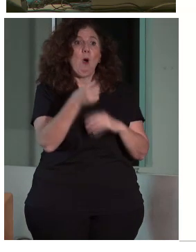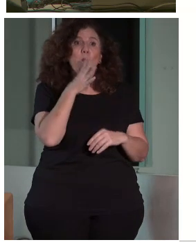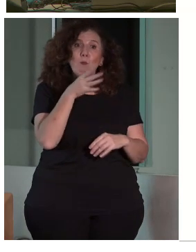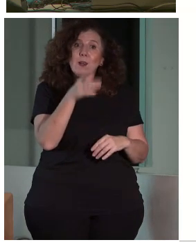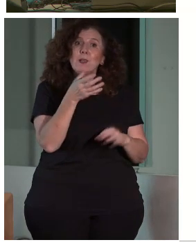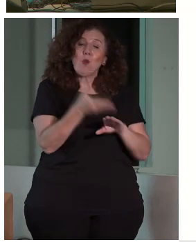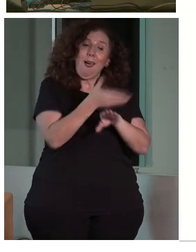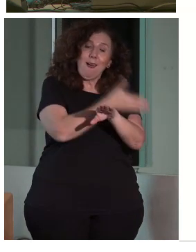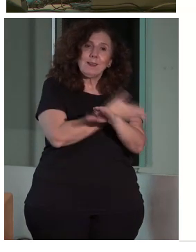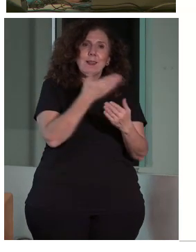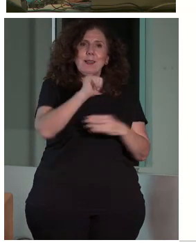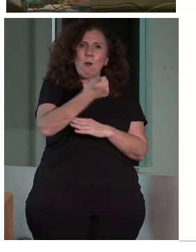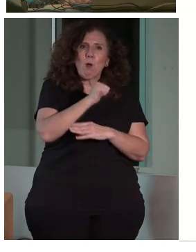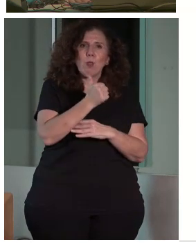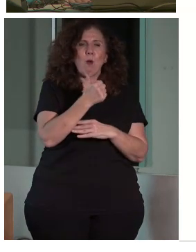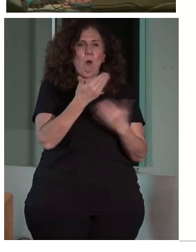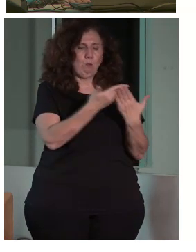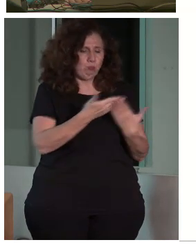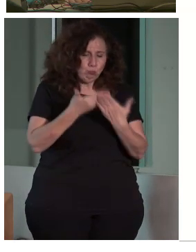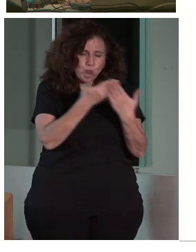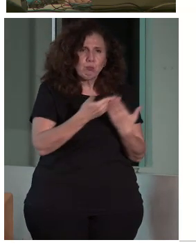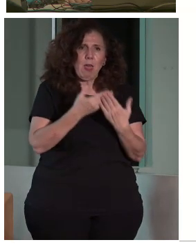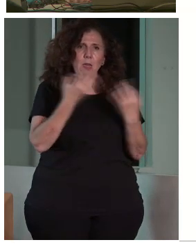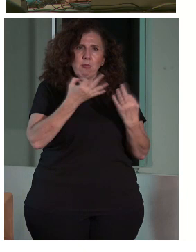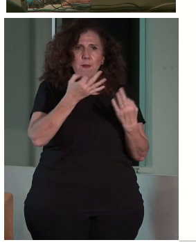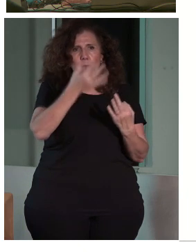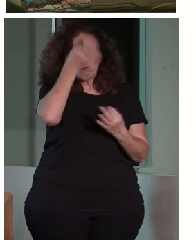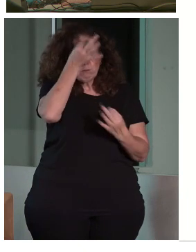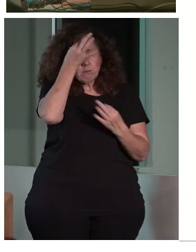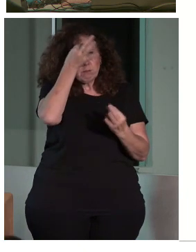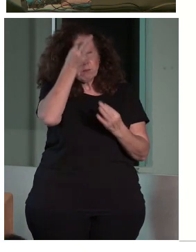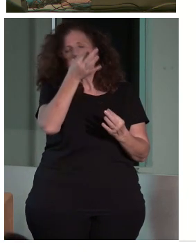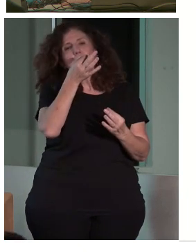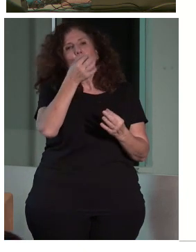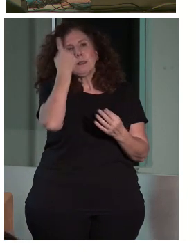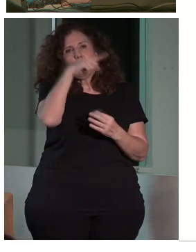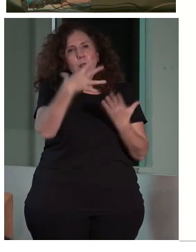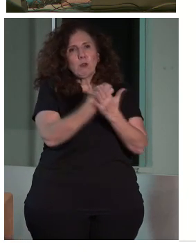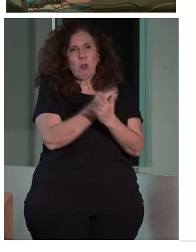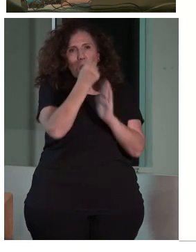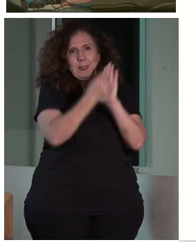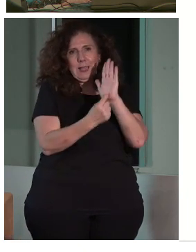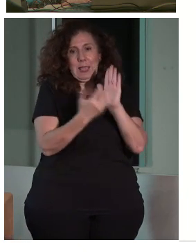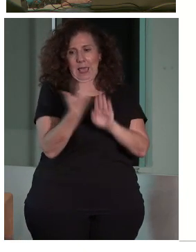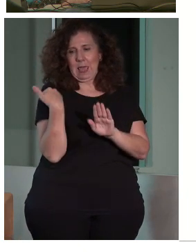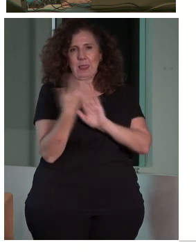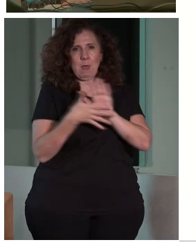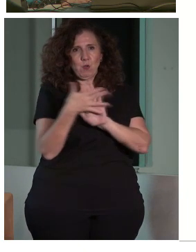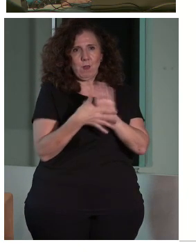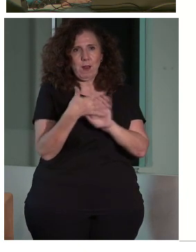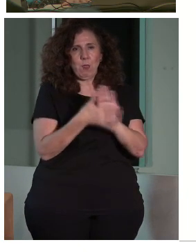selección de propuestas es muy importante tener en cuenta todas estas cuestiones. Y, sobre todo,